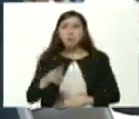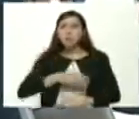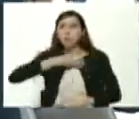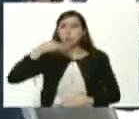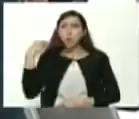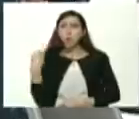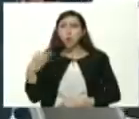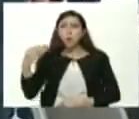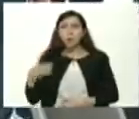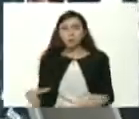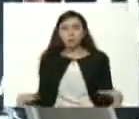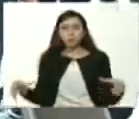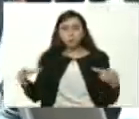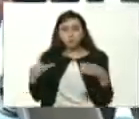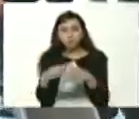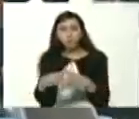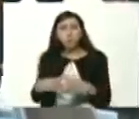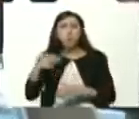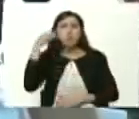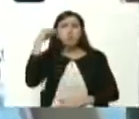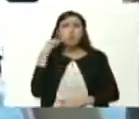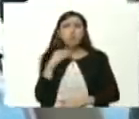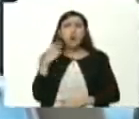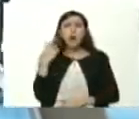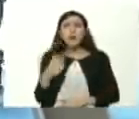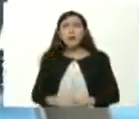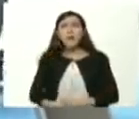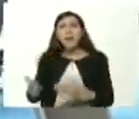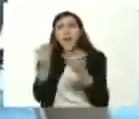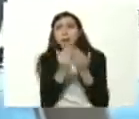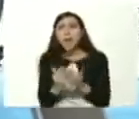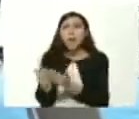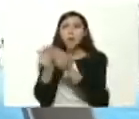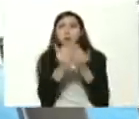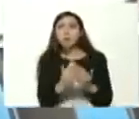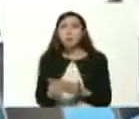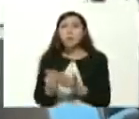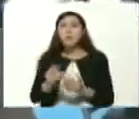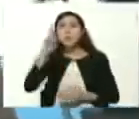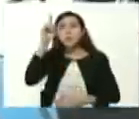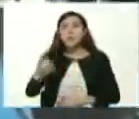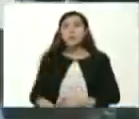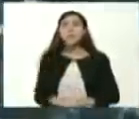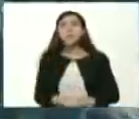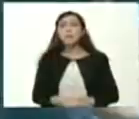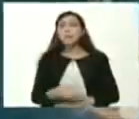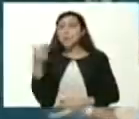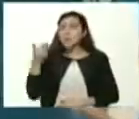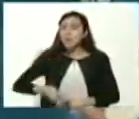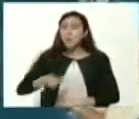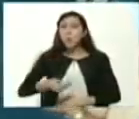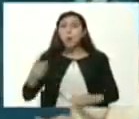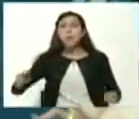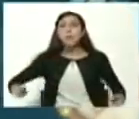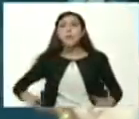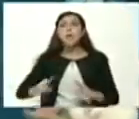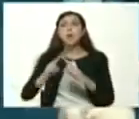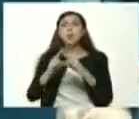de la Organización Bolivariana de Estudiantes, en este destacado encuentro,